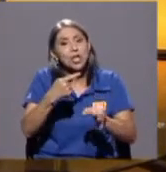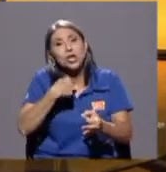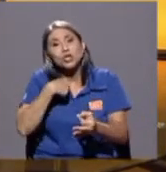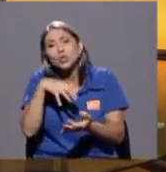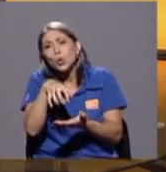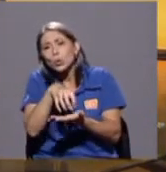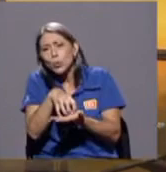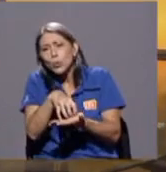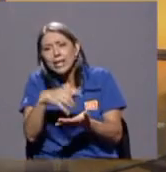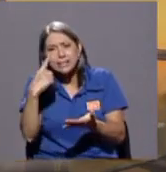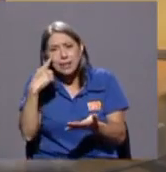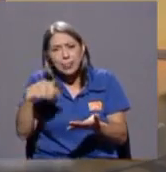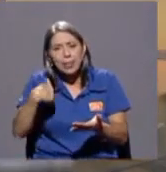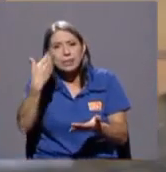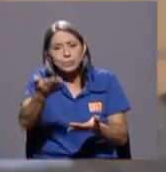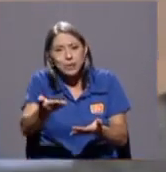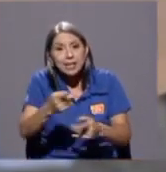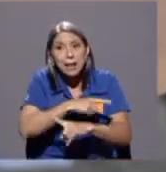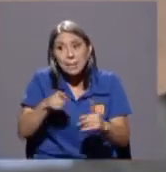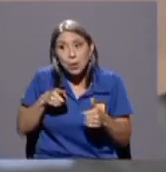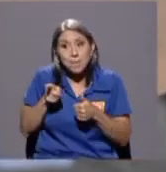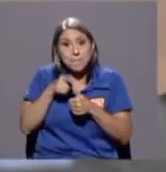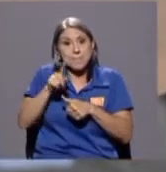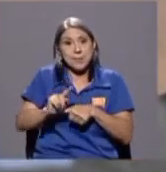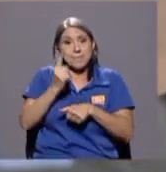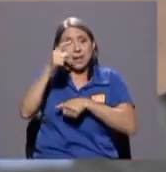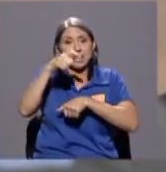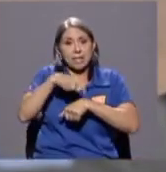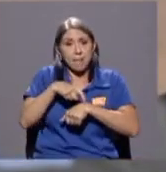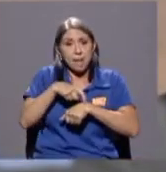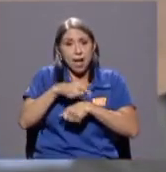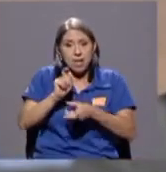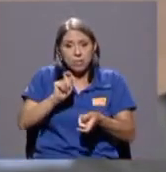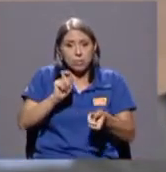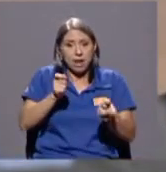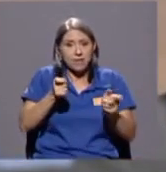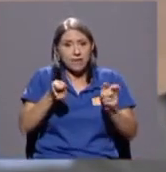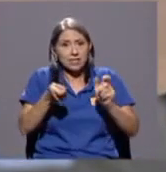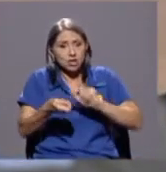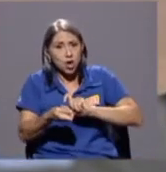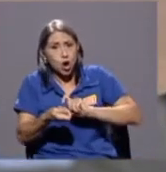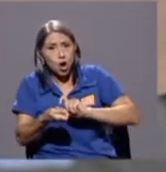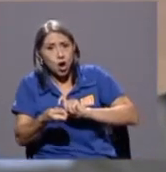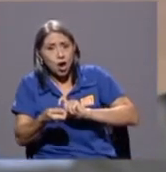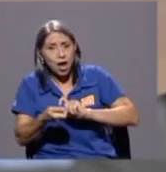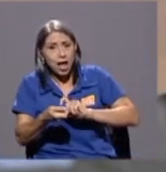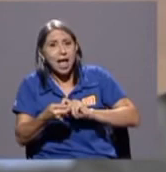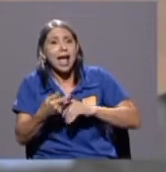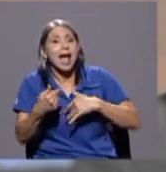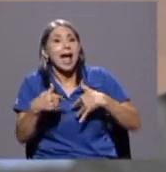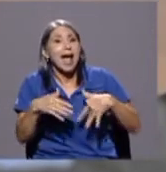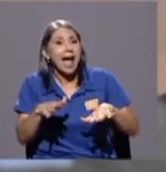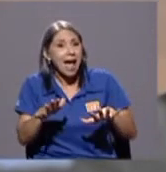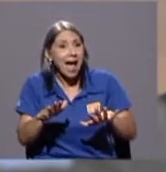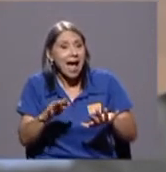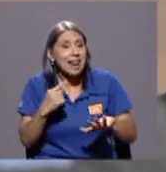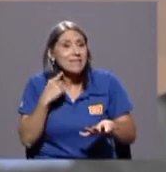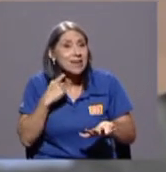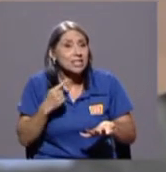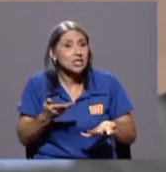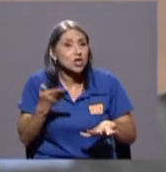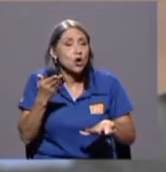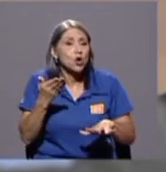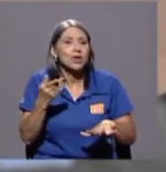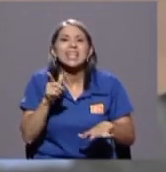pasos tomados posteriormente pero quien hace esa primera etapa y esa transición a la inflación baja fue Francisco la inflación es un impuesto muy